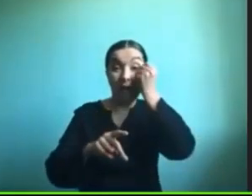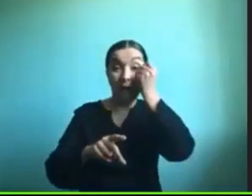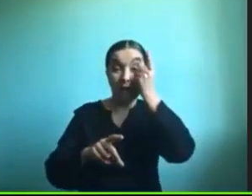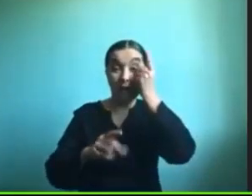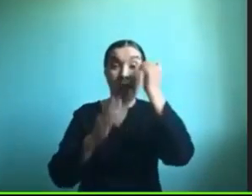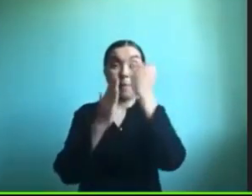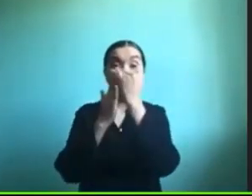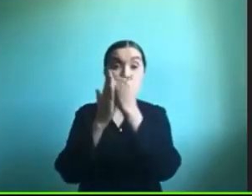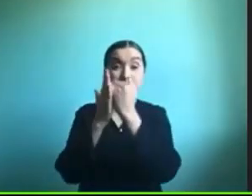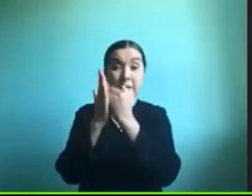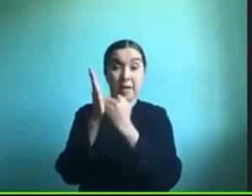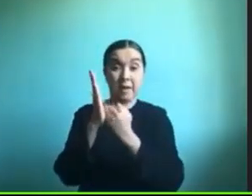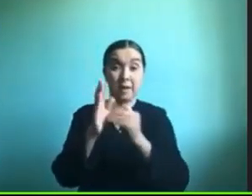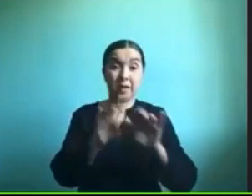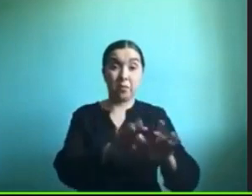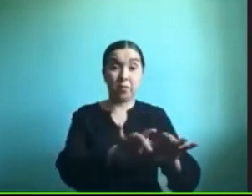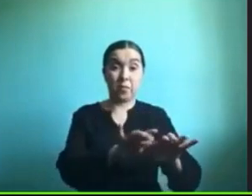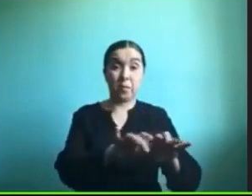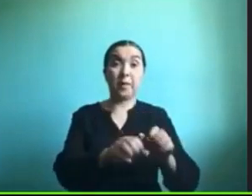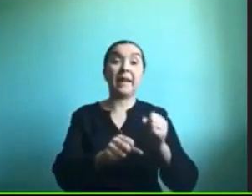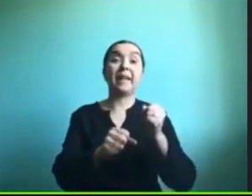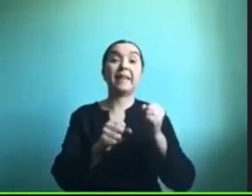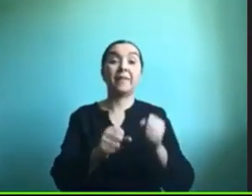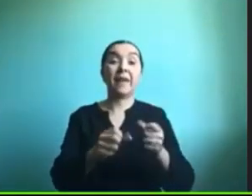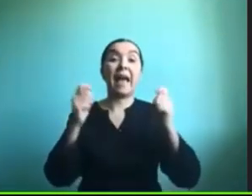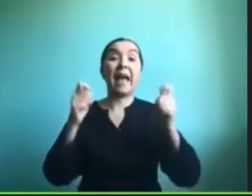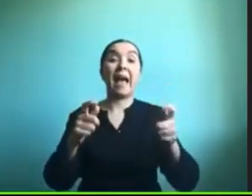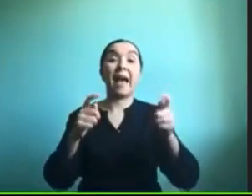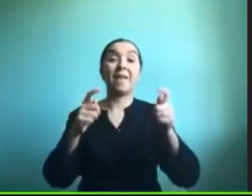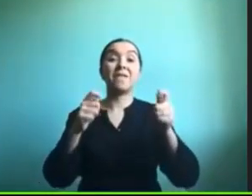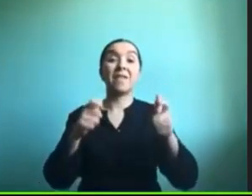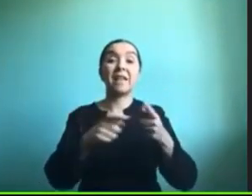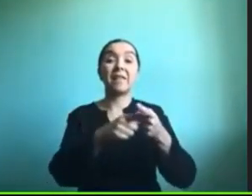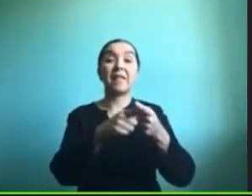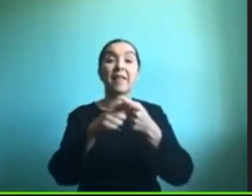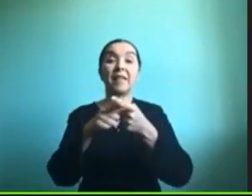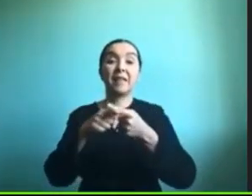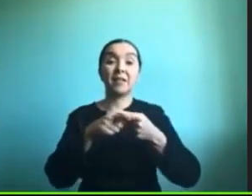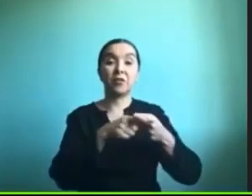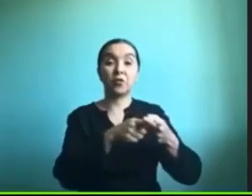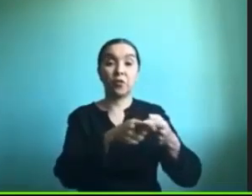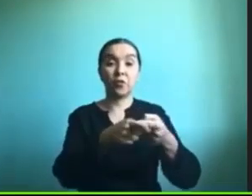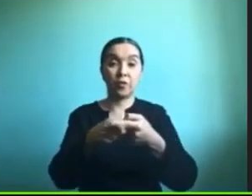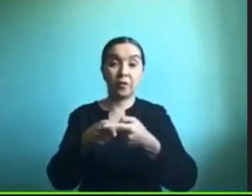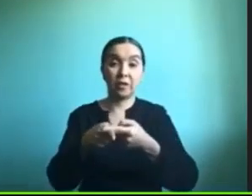sociales en niños con TEA hay una aplicación ¿cómo se llama Olila?